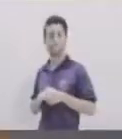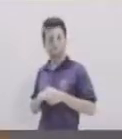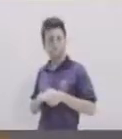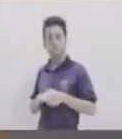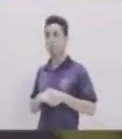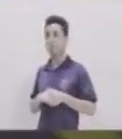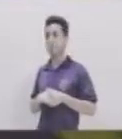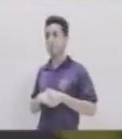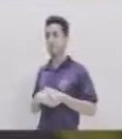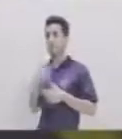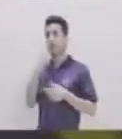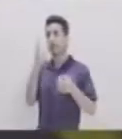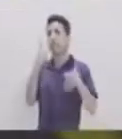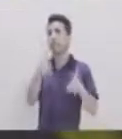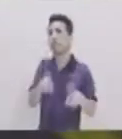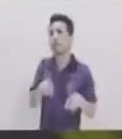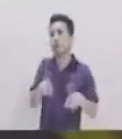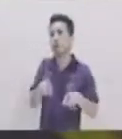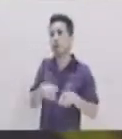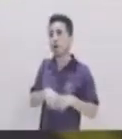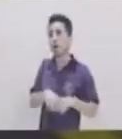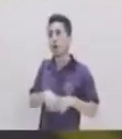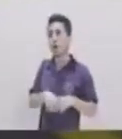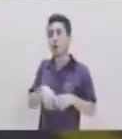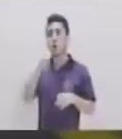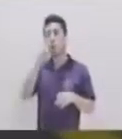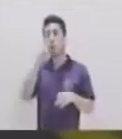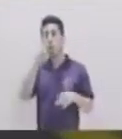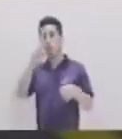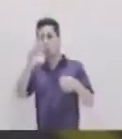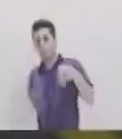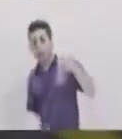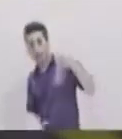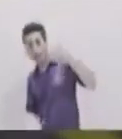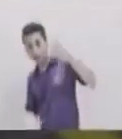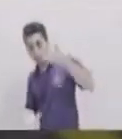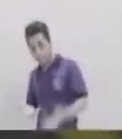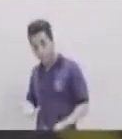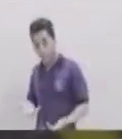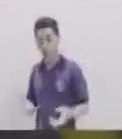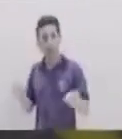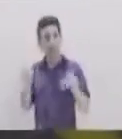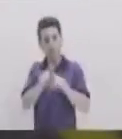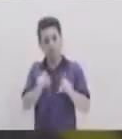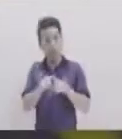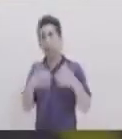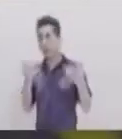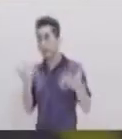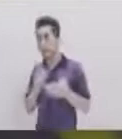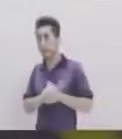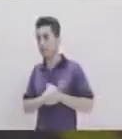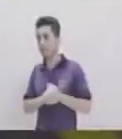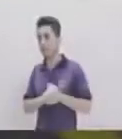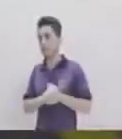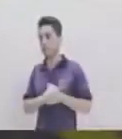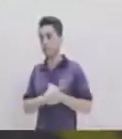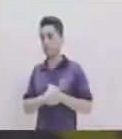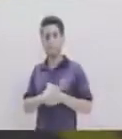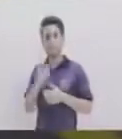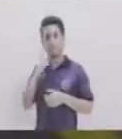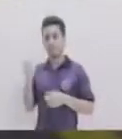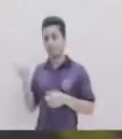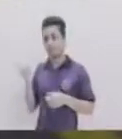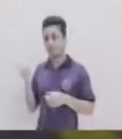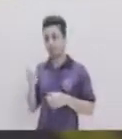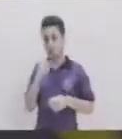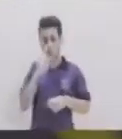Muy bien ¿Qué fue lo que pasó? Cayeron Uno cayó después de otro Cayeron más o menos igual Pues a pesar de que Uno tiene más masa